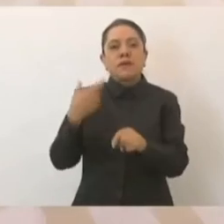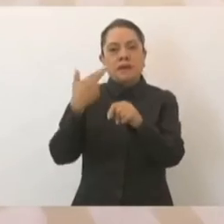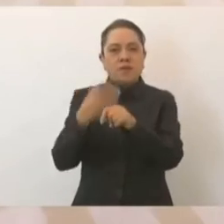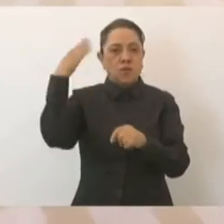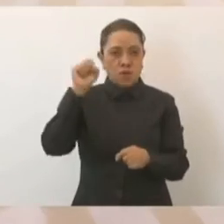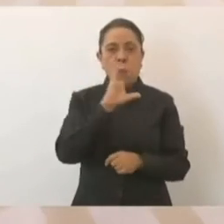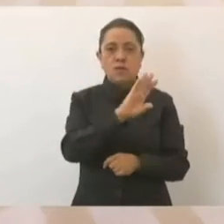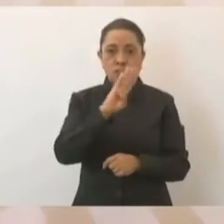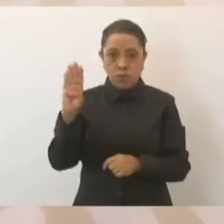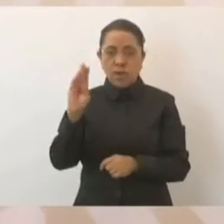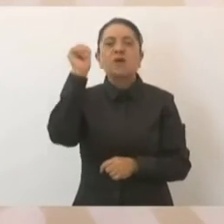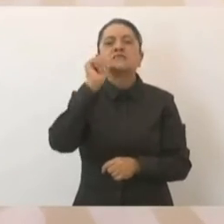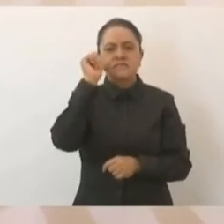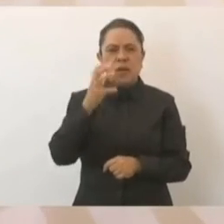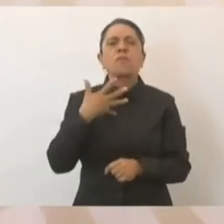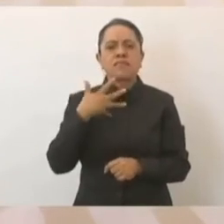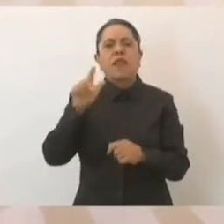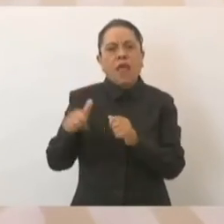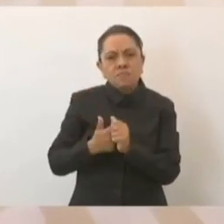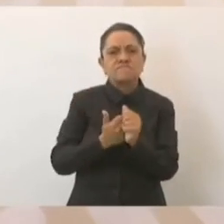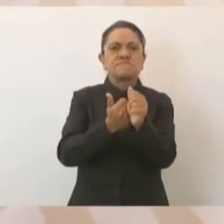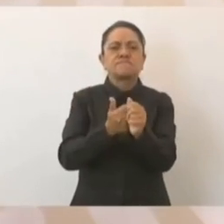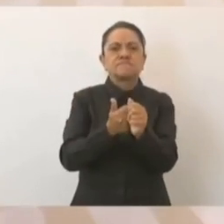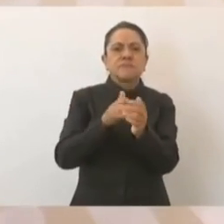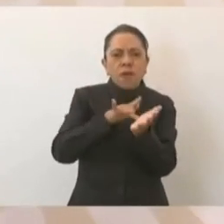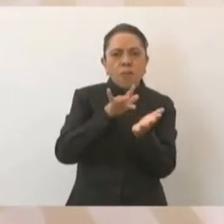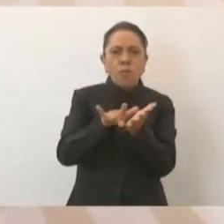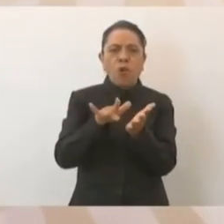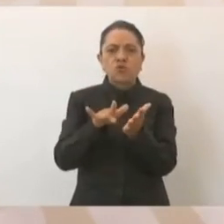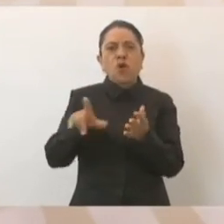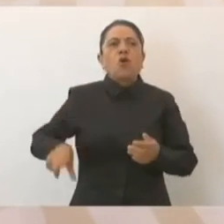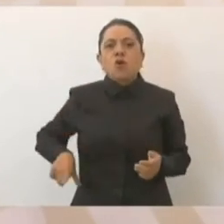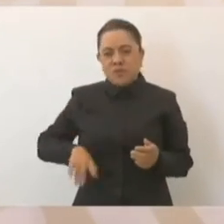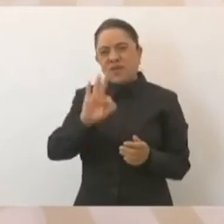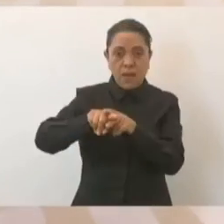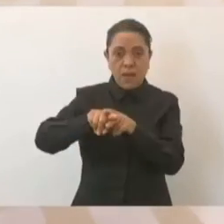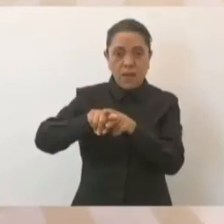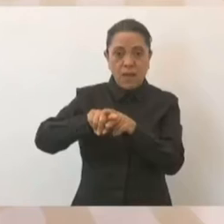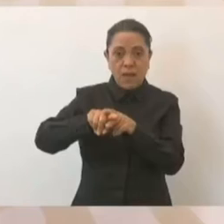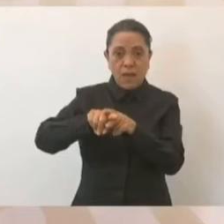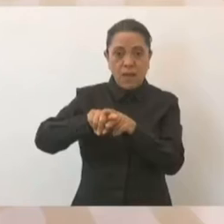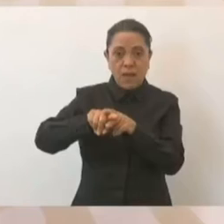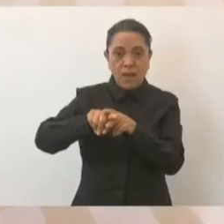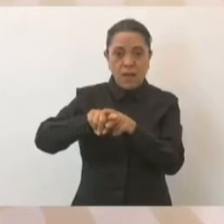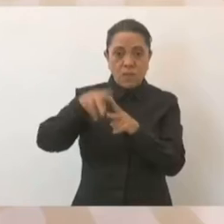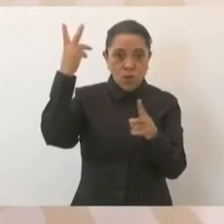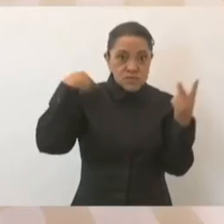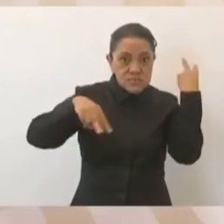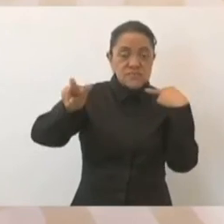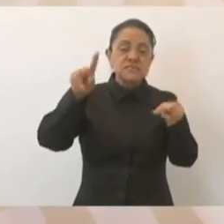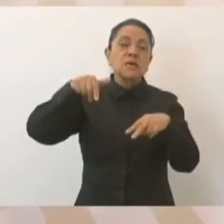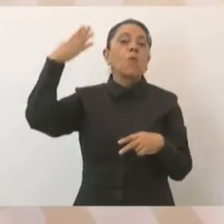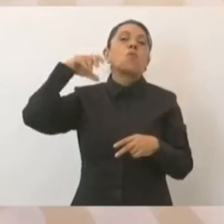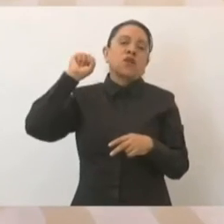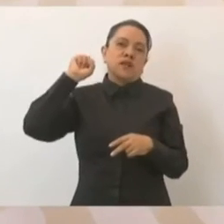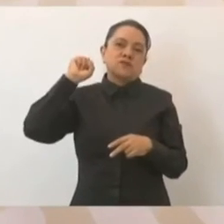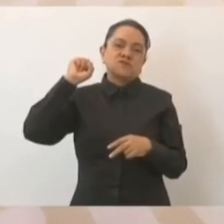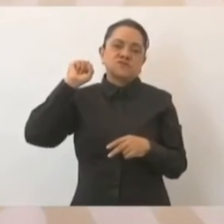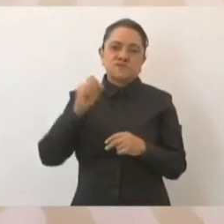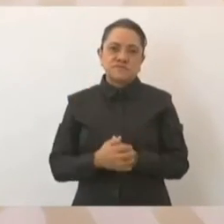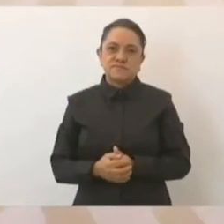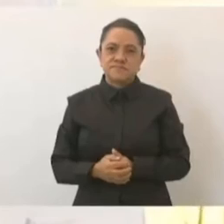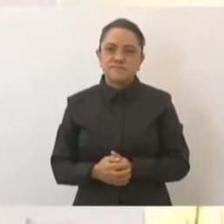Cuauhtémoc Blanco, va a contar siempre con nuestro apoyo, con el respaldo del gobierno federal. Hoy comenzamos una gira por Morelos y vamos a